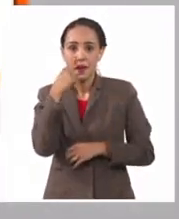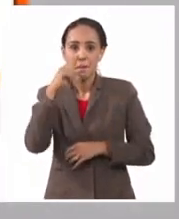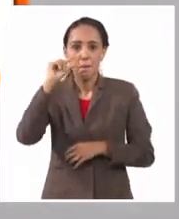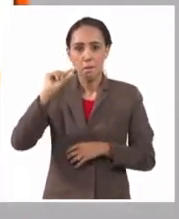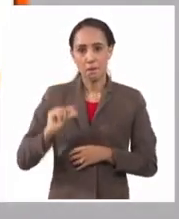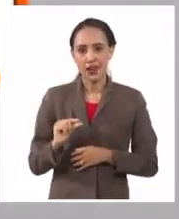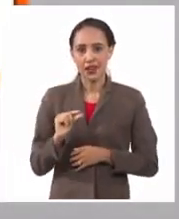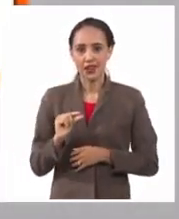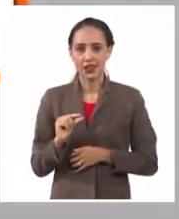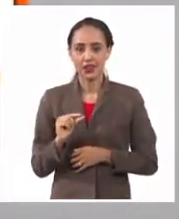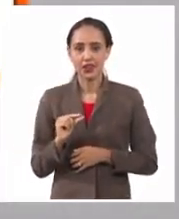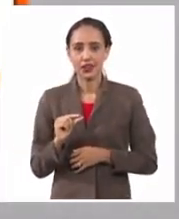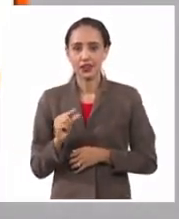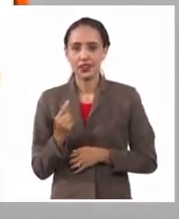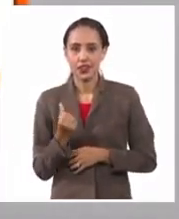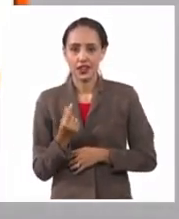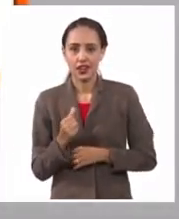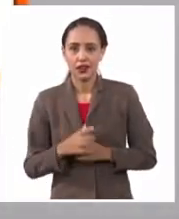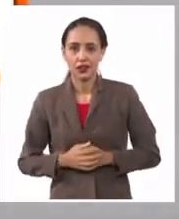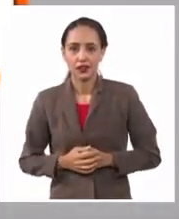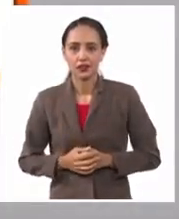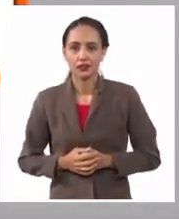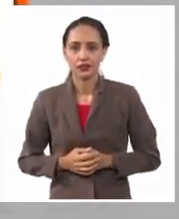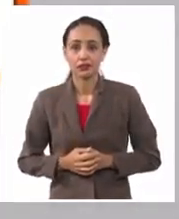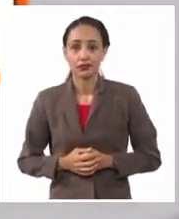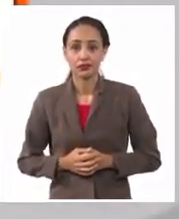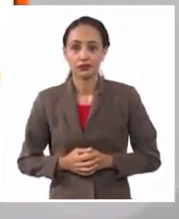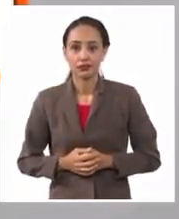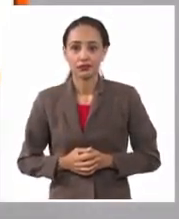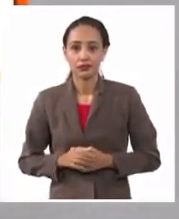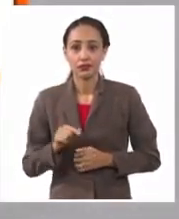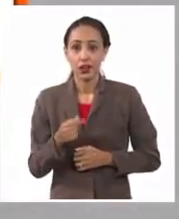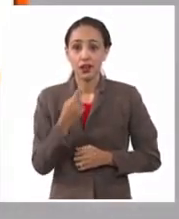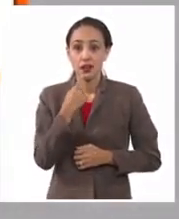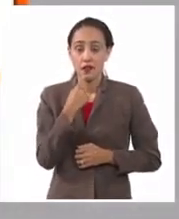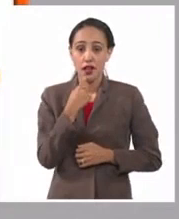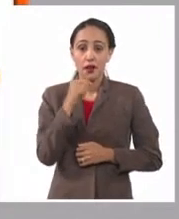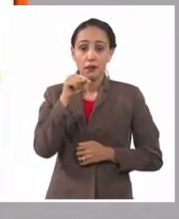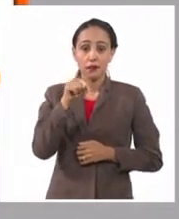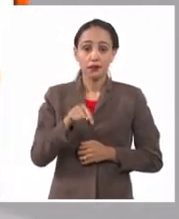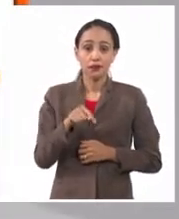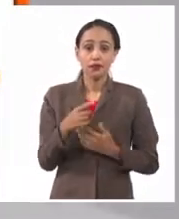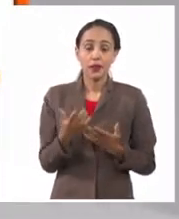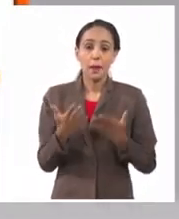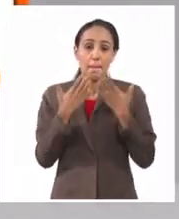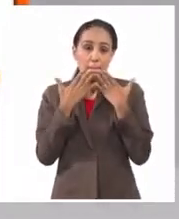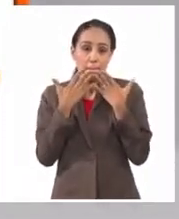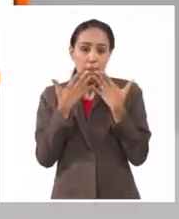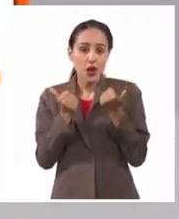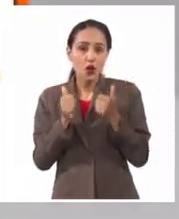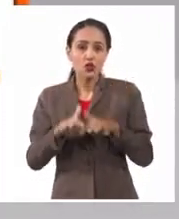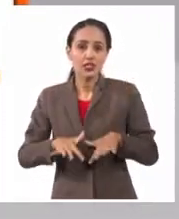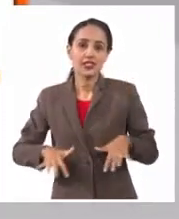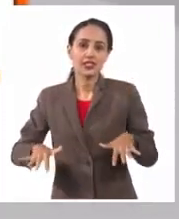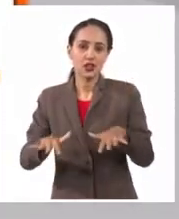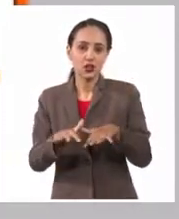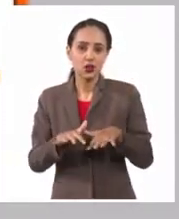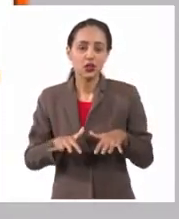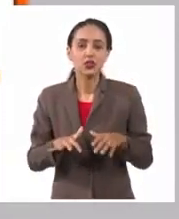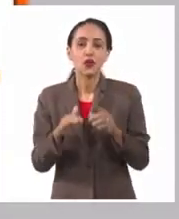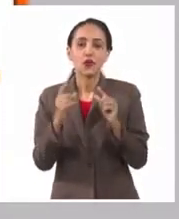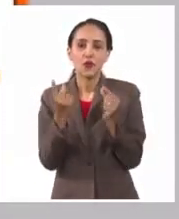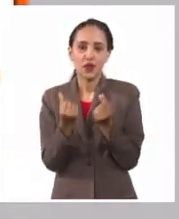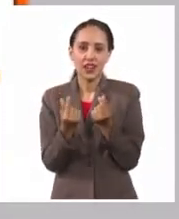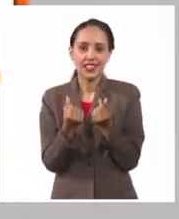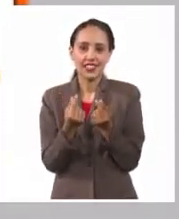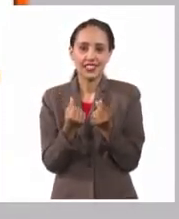importante en esa tarifa arancelaria, que, bueno, por supuesto, le crea mejores condiciones financieras